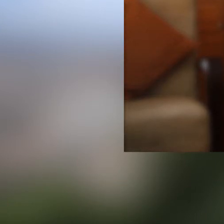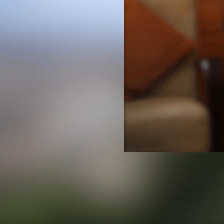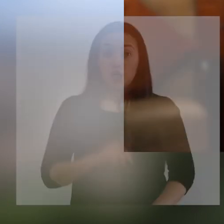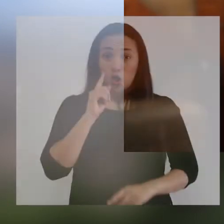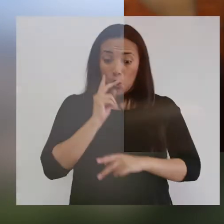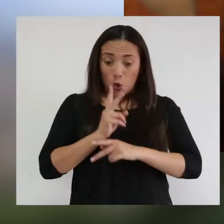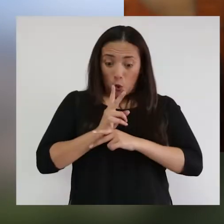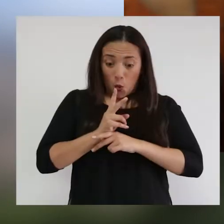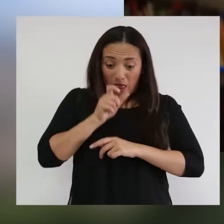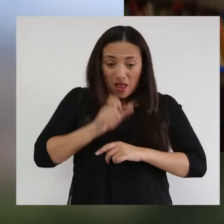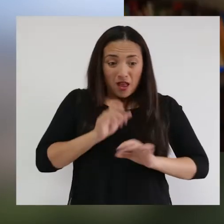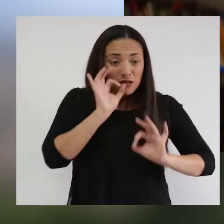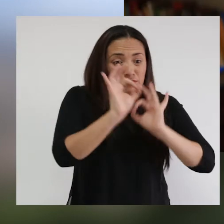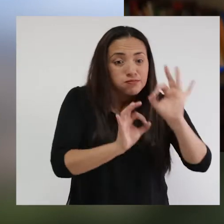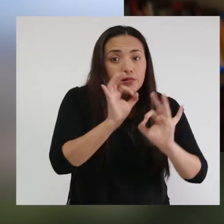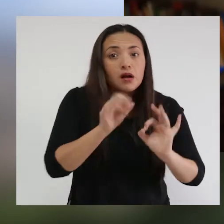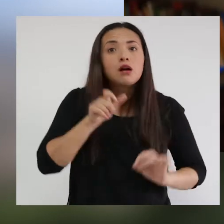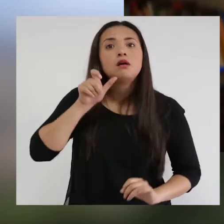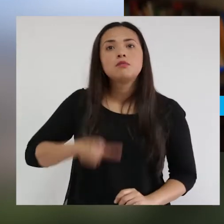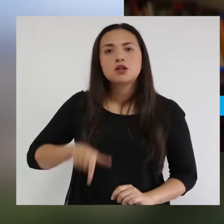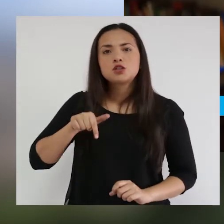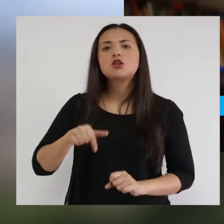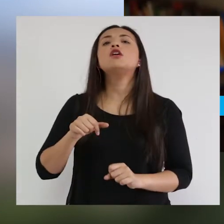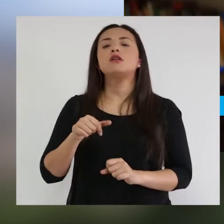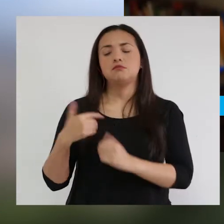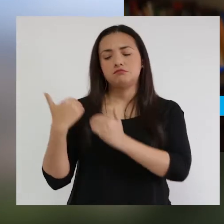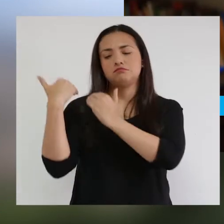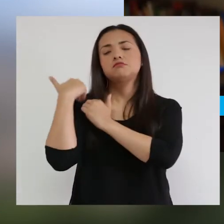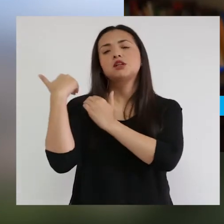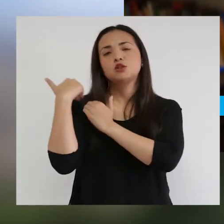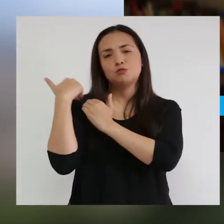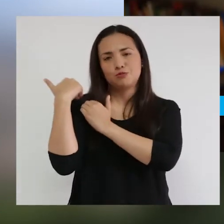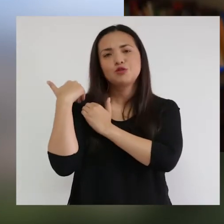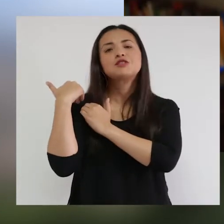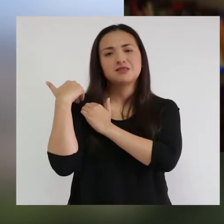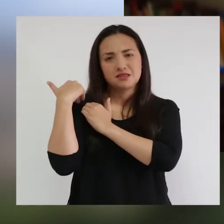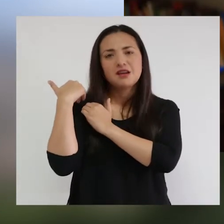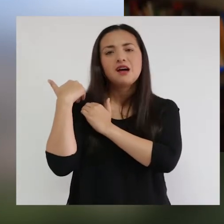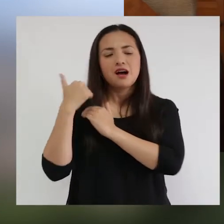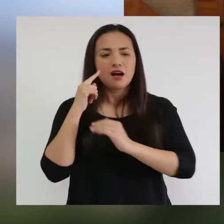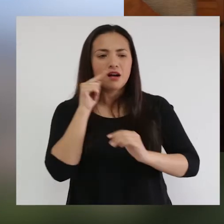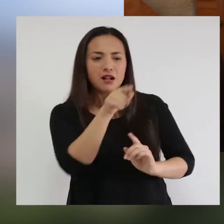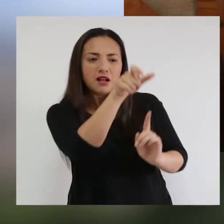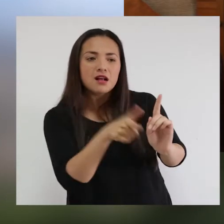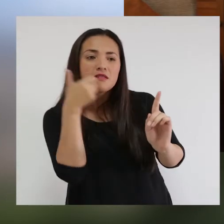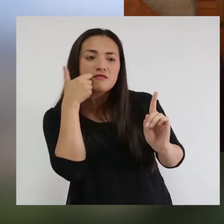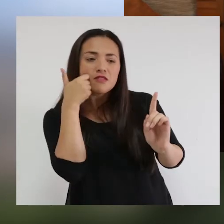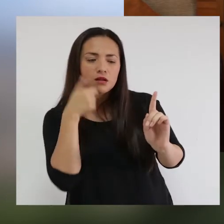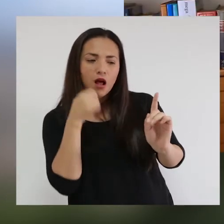Es la persona que está al tanto de todo lo que le sucede al paciente.